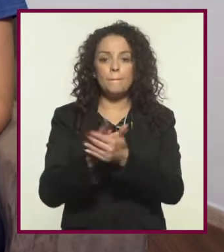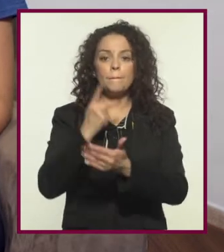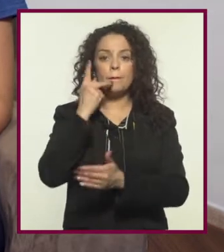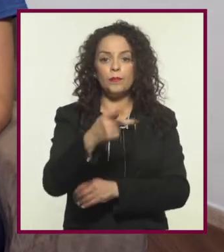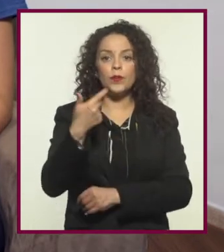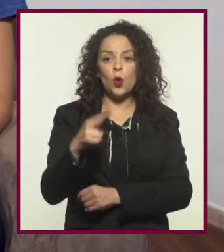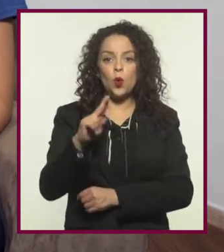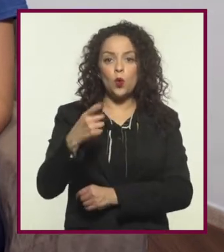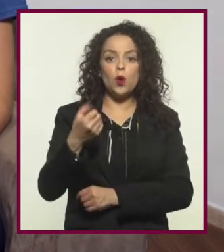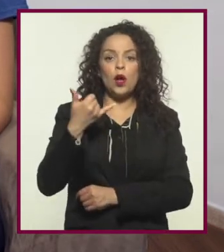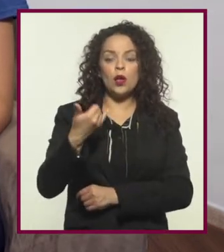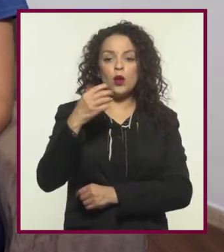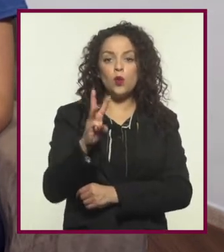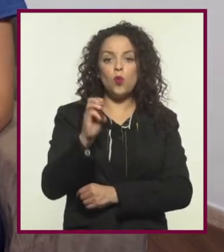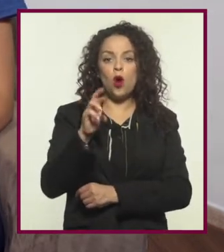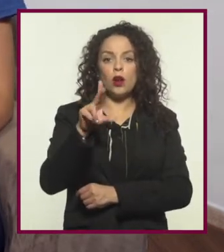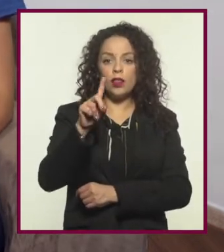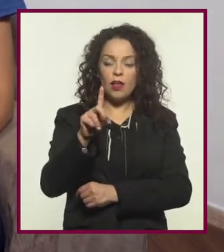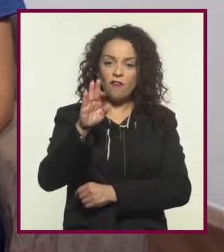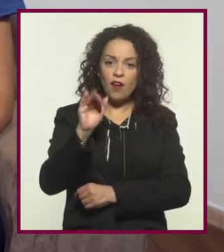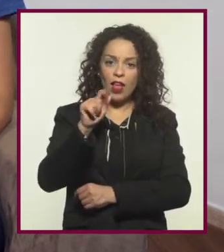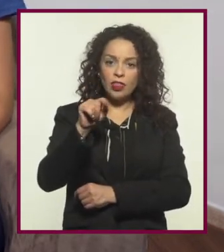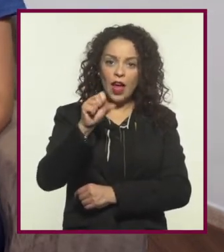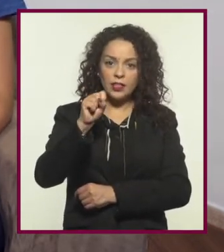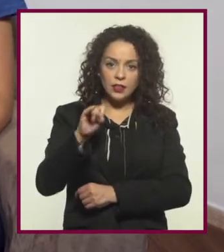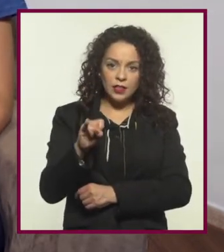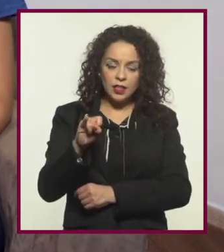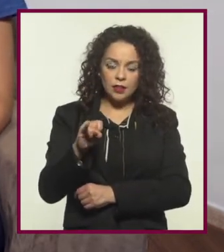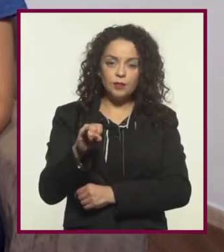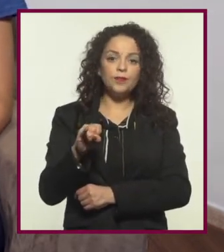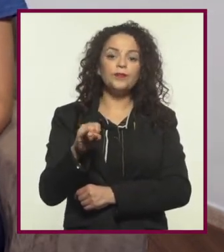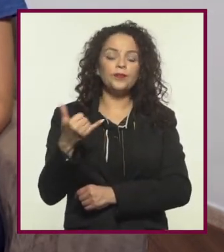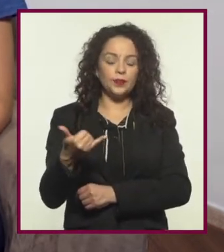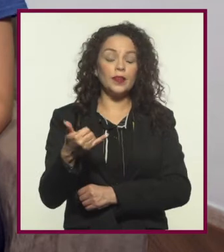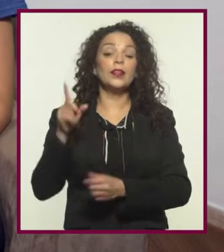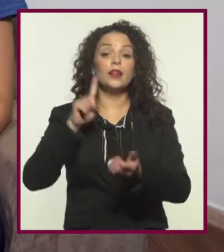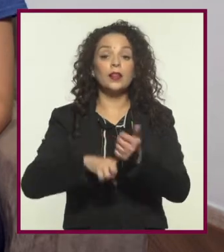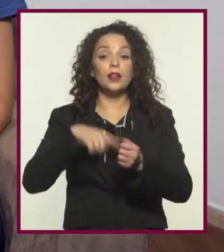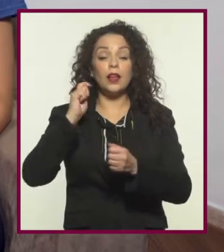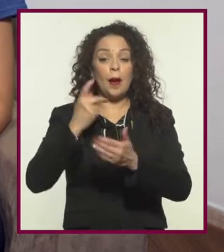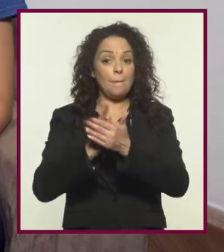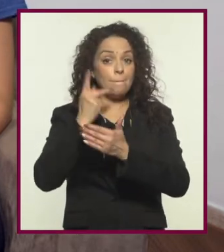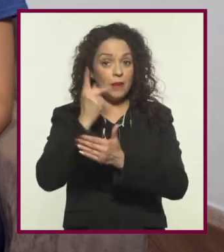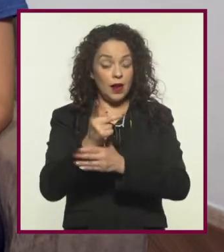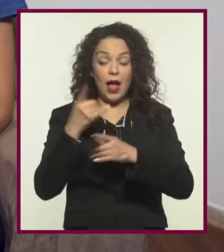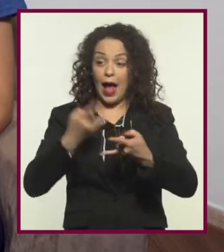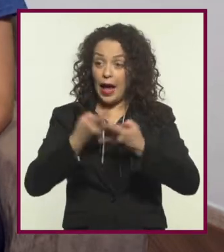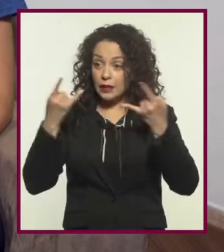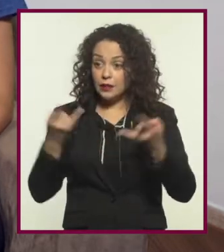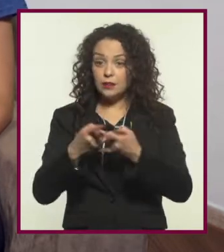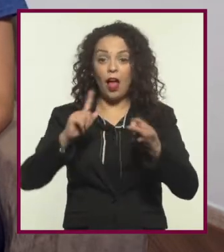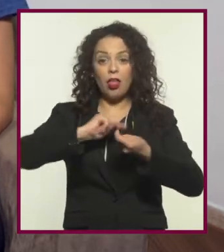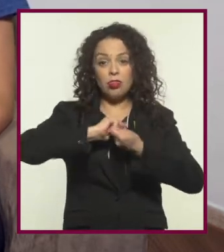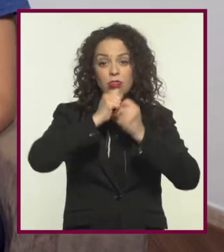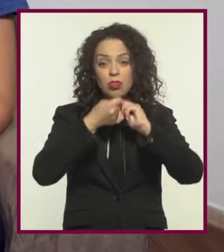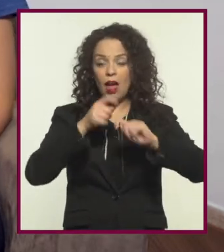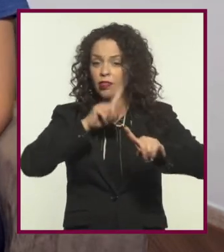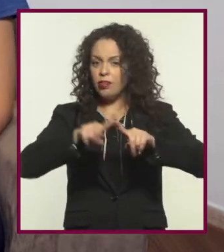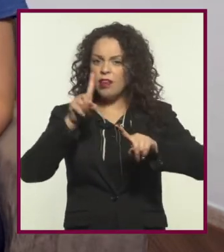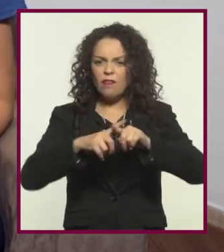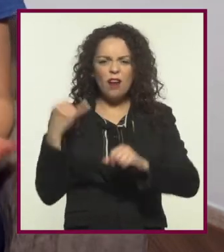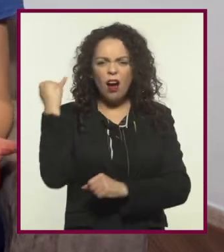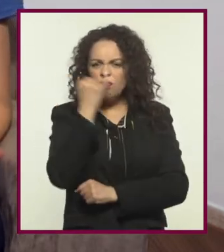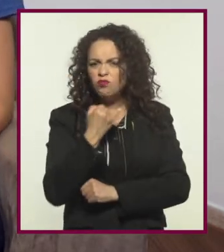finalistas de los premios Hugo y el World Fantasy Award. Ganó el premio James Tiptree Jr. Sus historias han sido